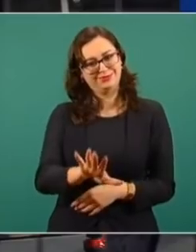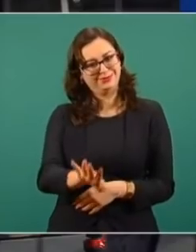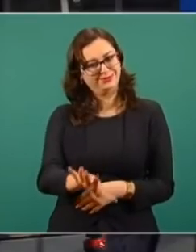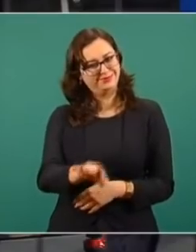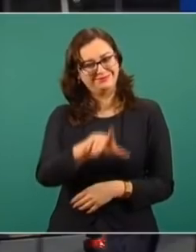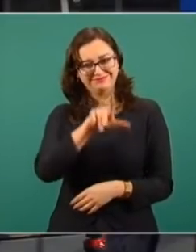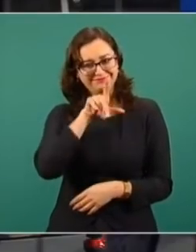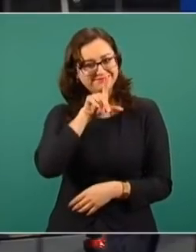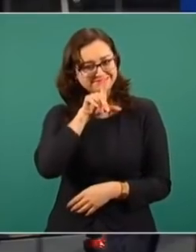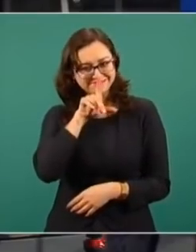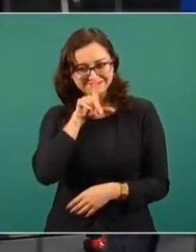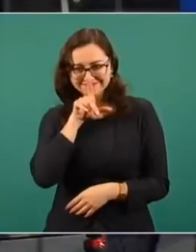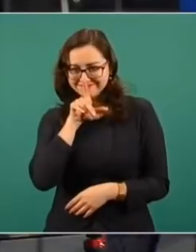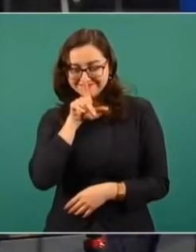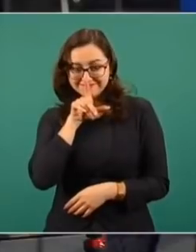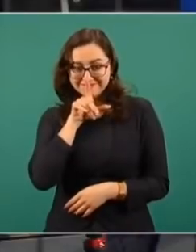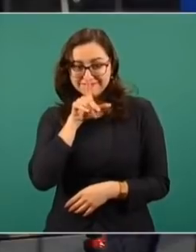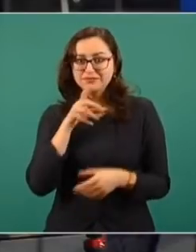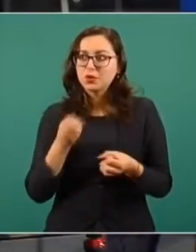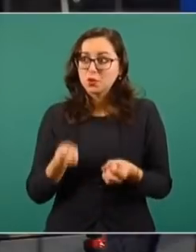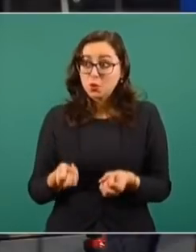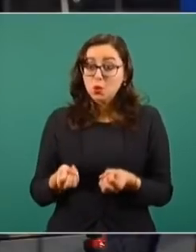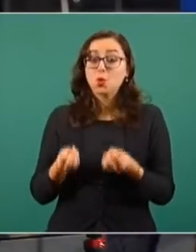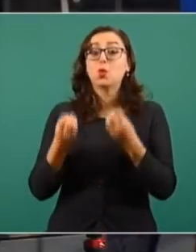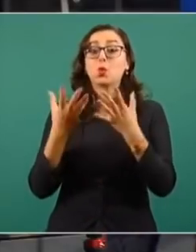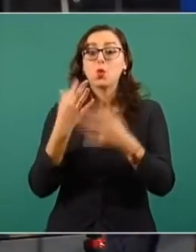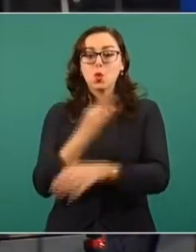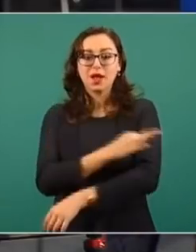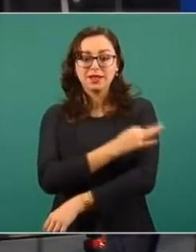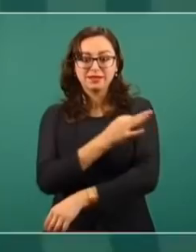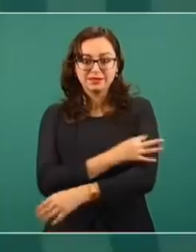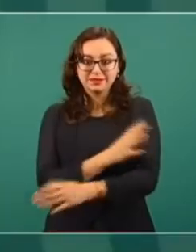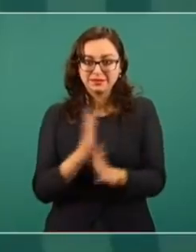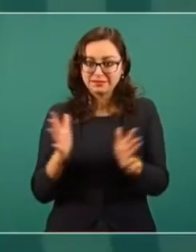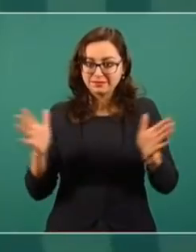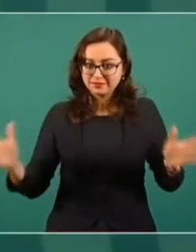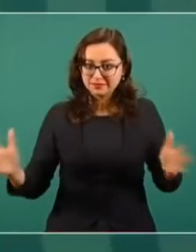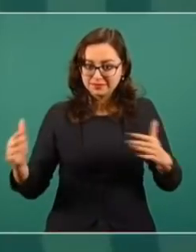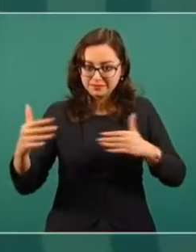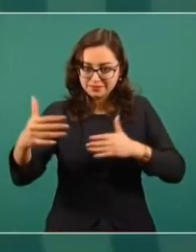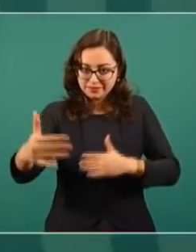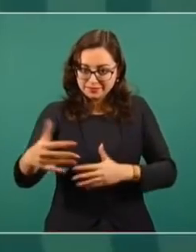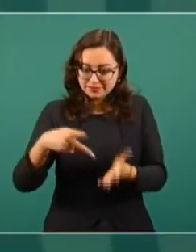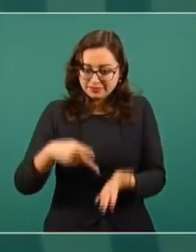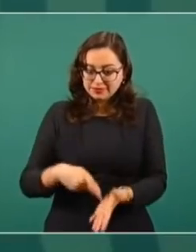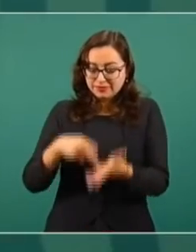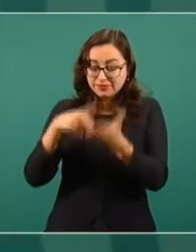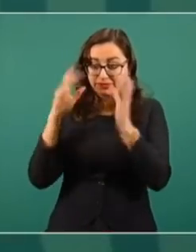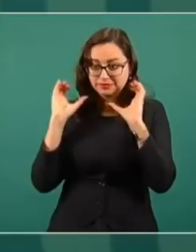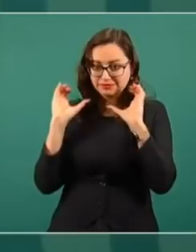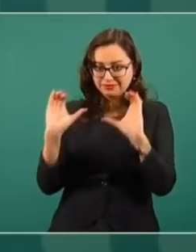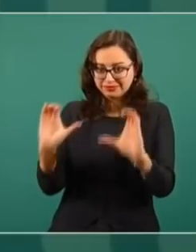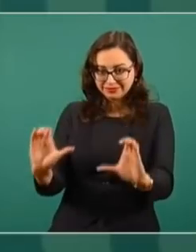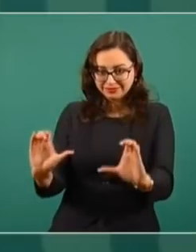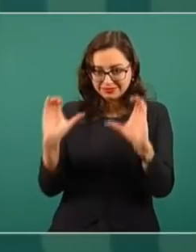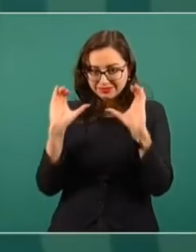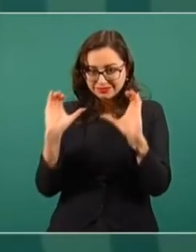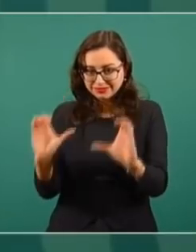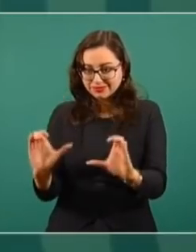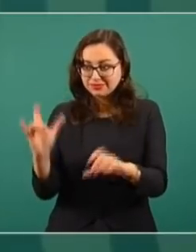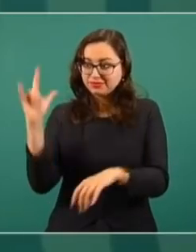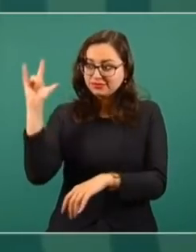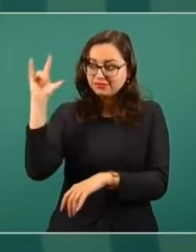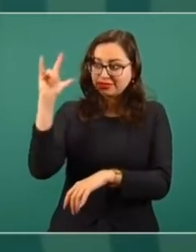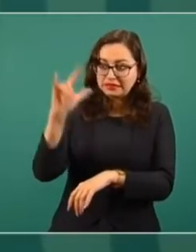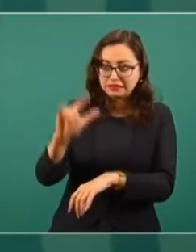especiales de volumen, medidas, dimensiones, peso, y tenemos que adecuar las aeronaves.